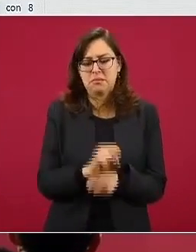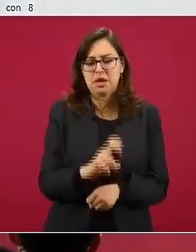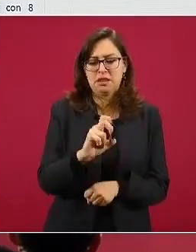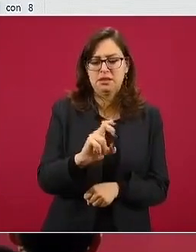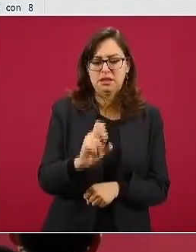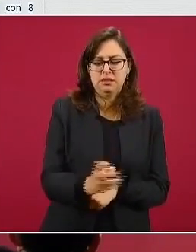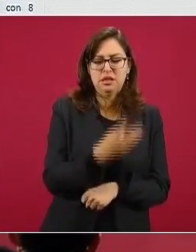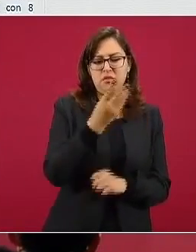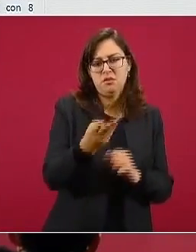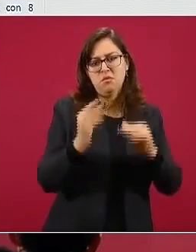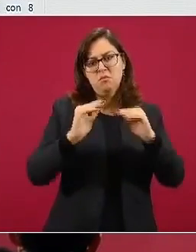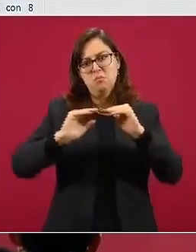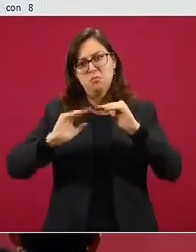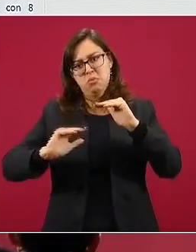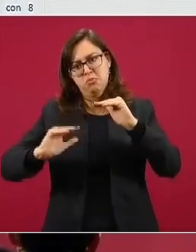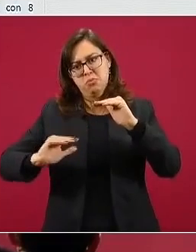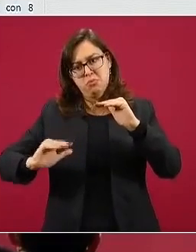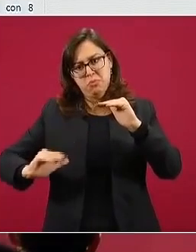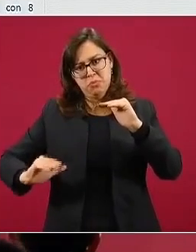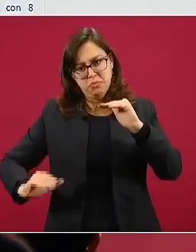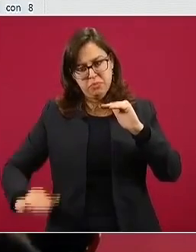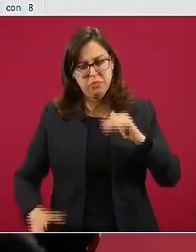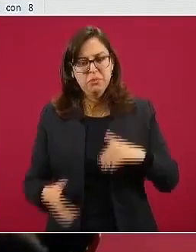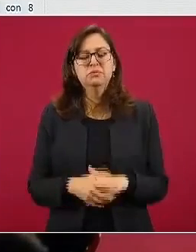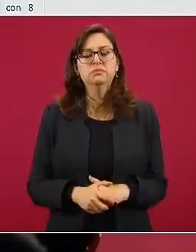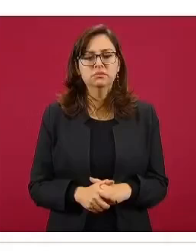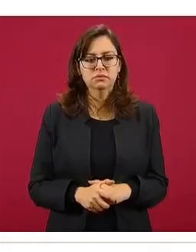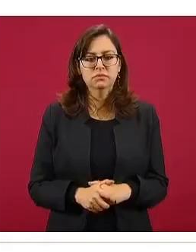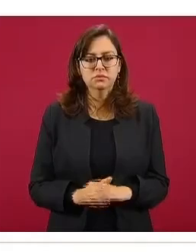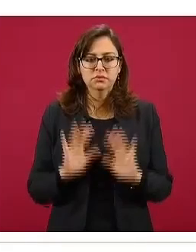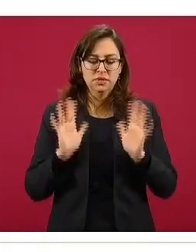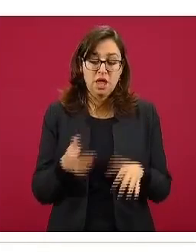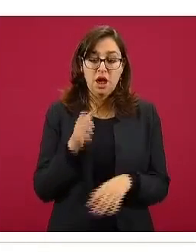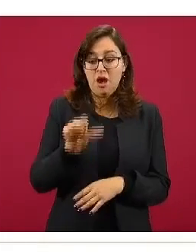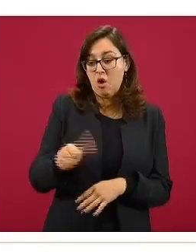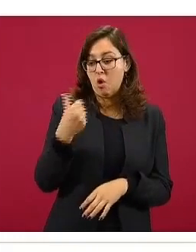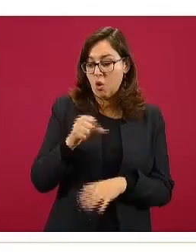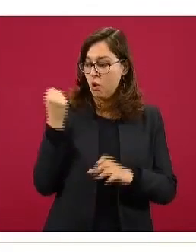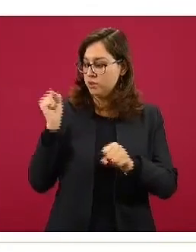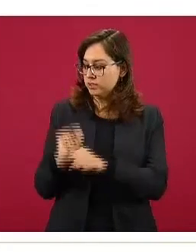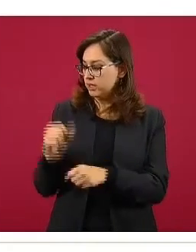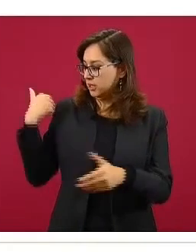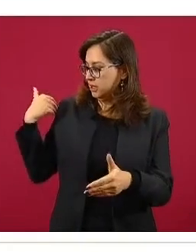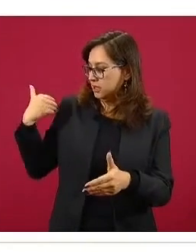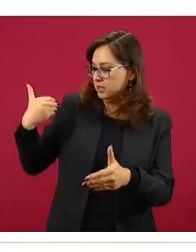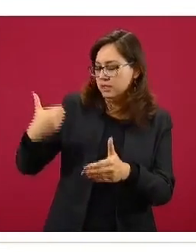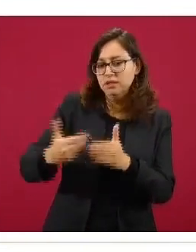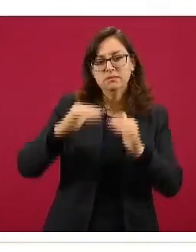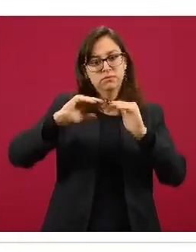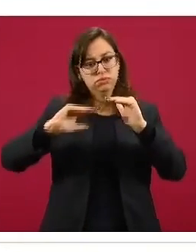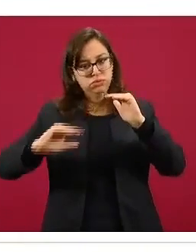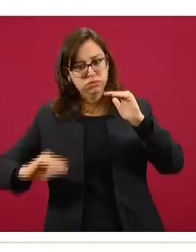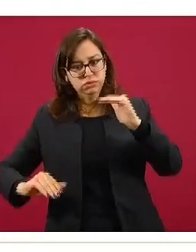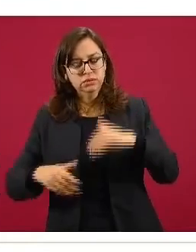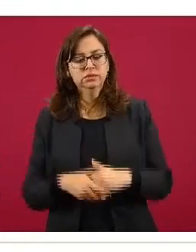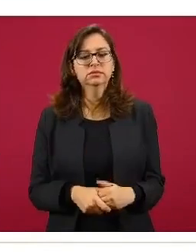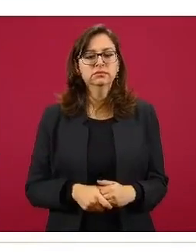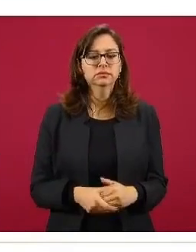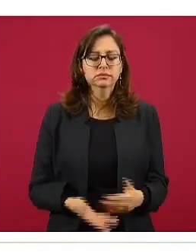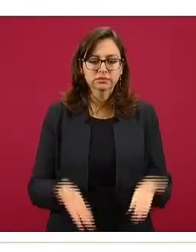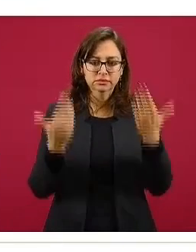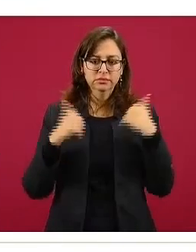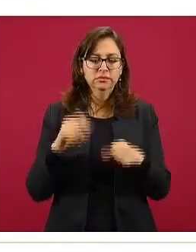es al descenso, por lo tanto ya tenemos 11 semanas que va en reducción. La siguiente. La